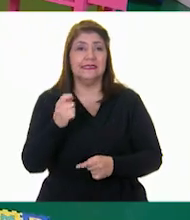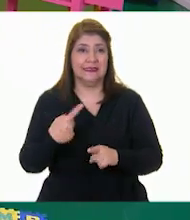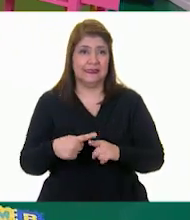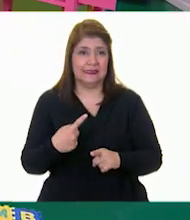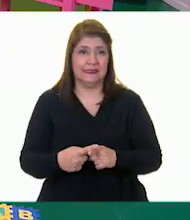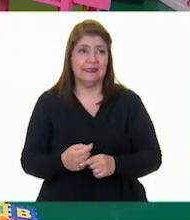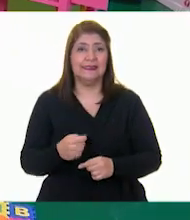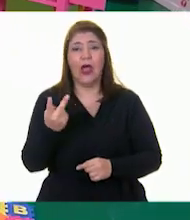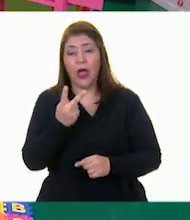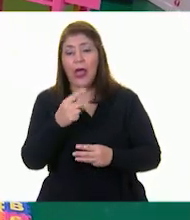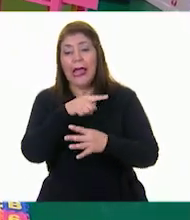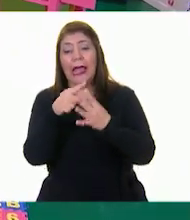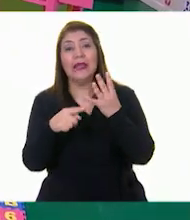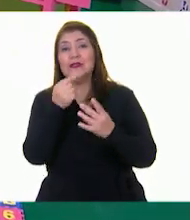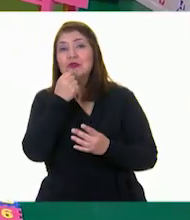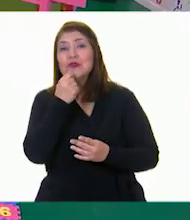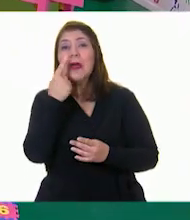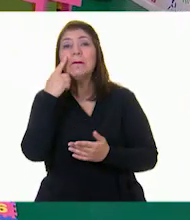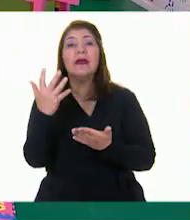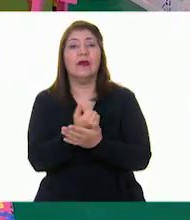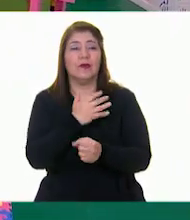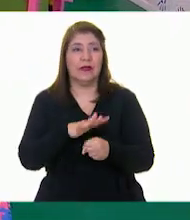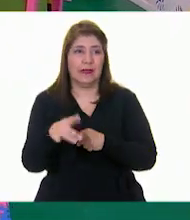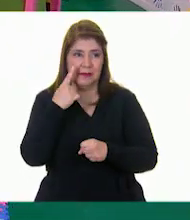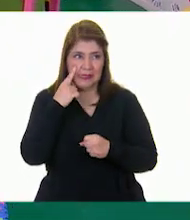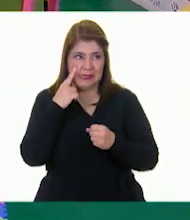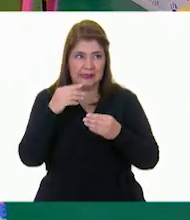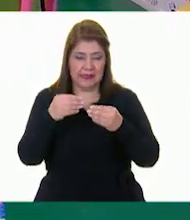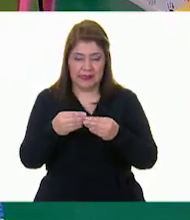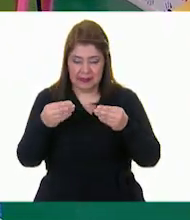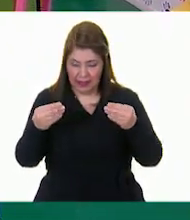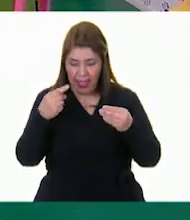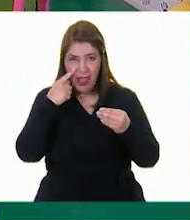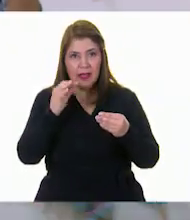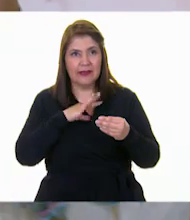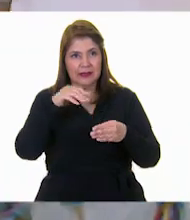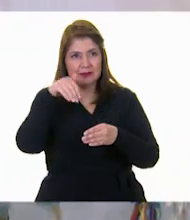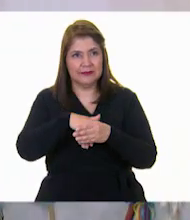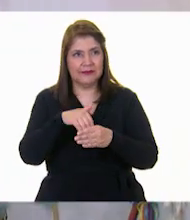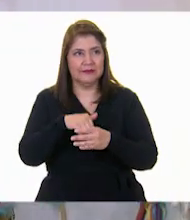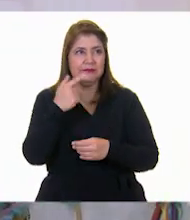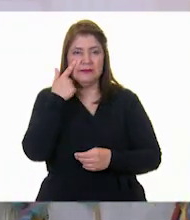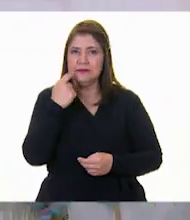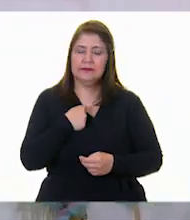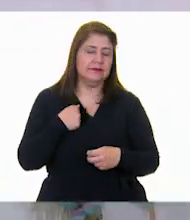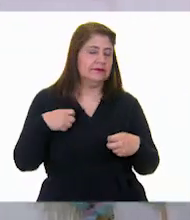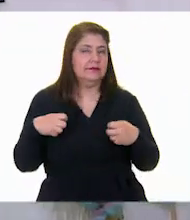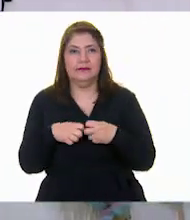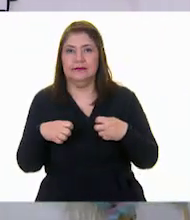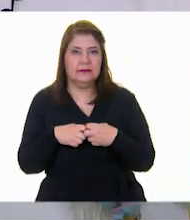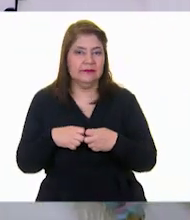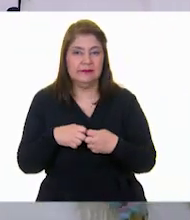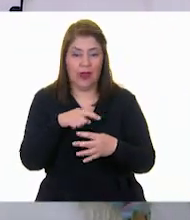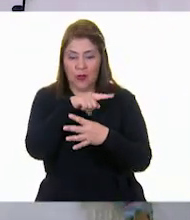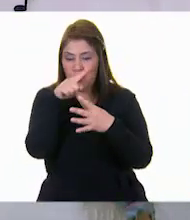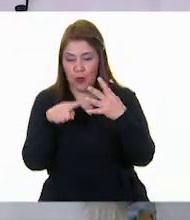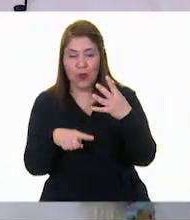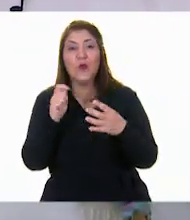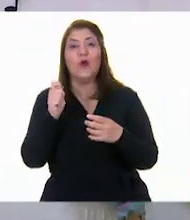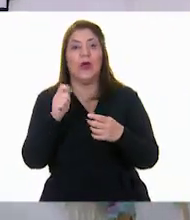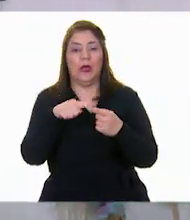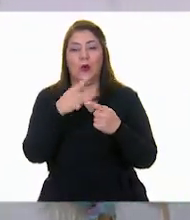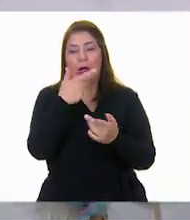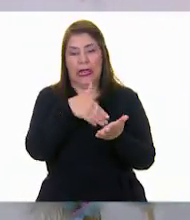Déjenme, voy por el sobre, aquí está. ¡Híjole! Estoy muy nerviosa porque no sabemos quién se va a llevar